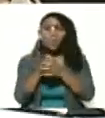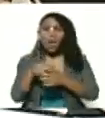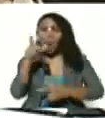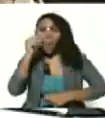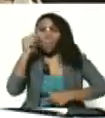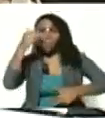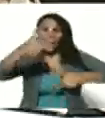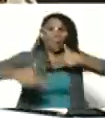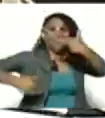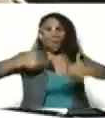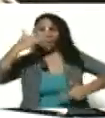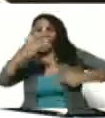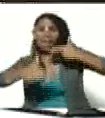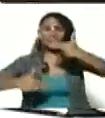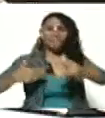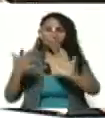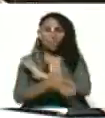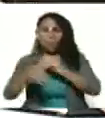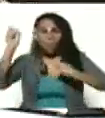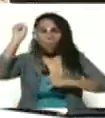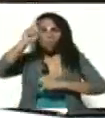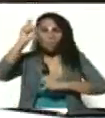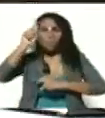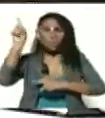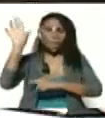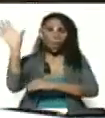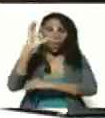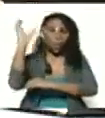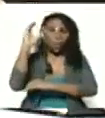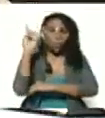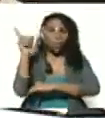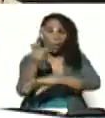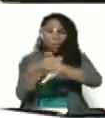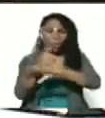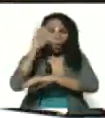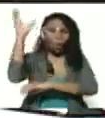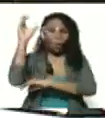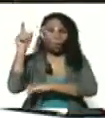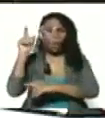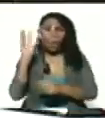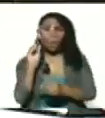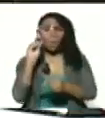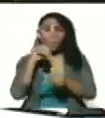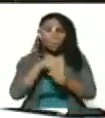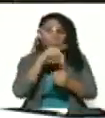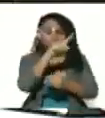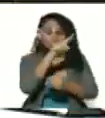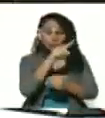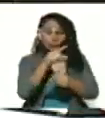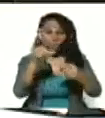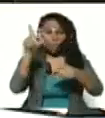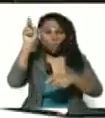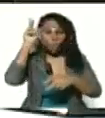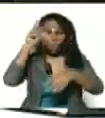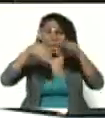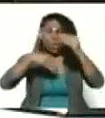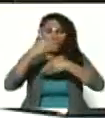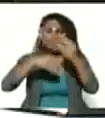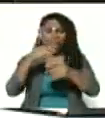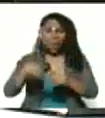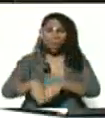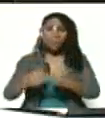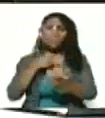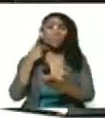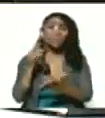mercenarios, sicarios, entrenados en Colombia por el gobierno colombiano, entraba, generaba muerte, destrucción,